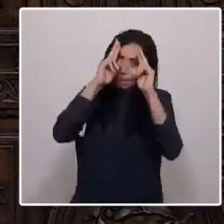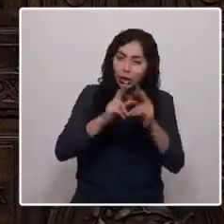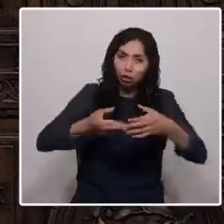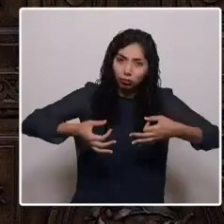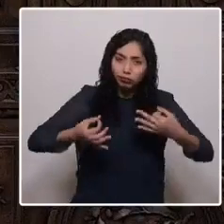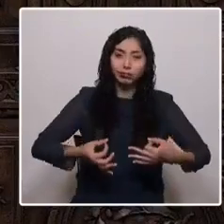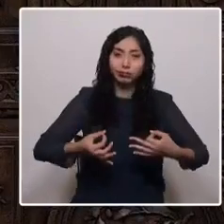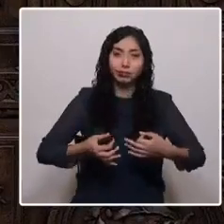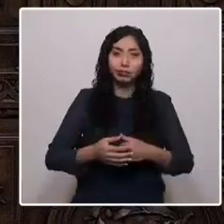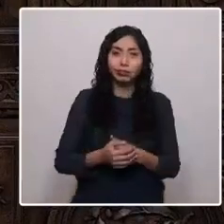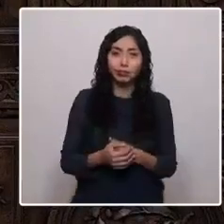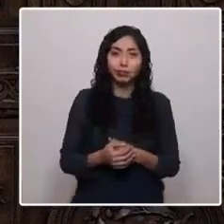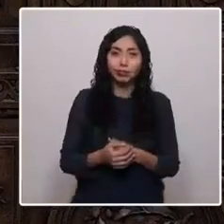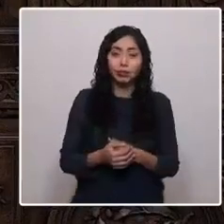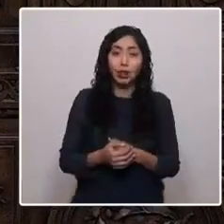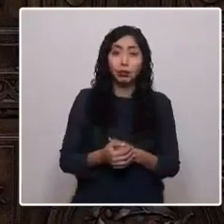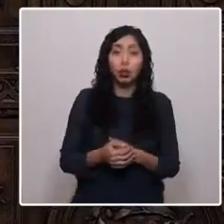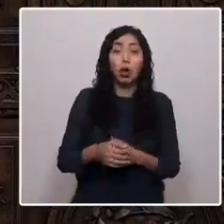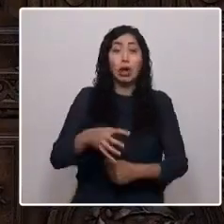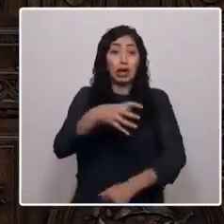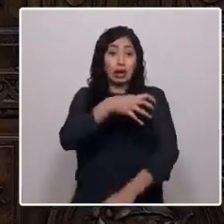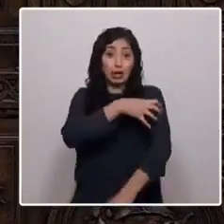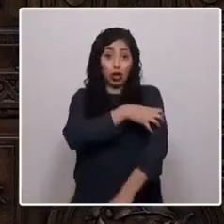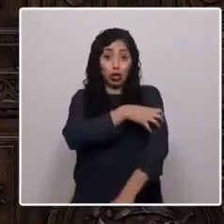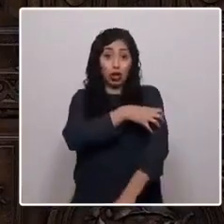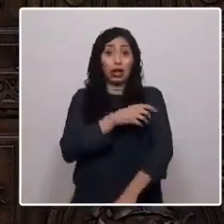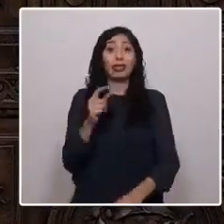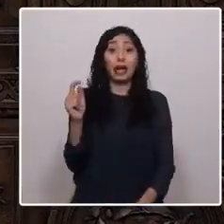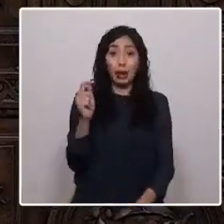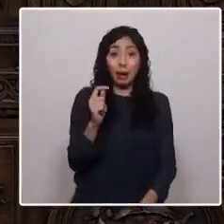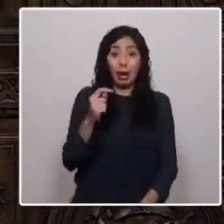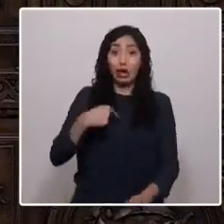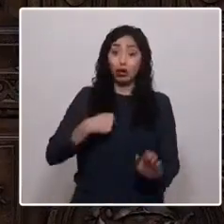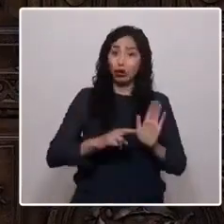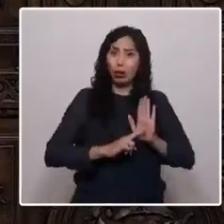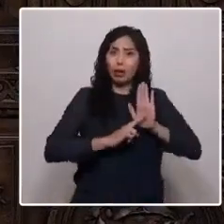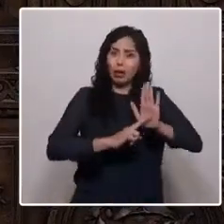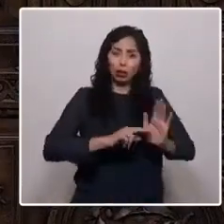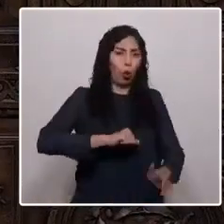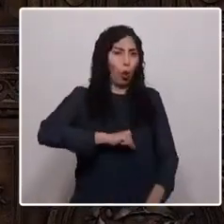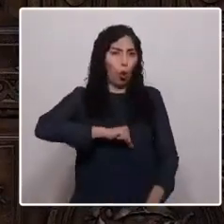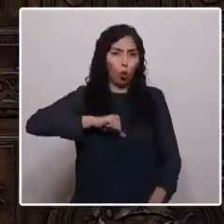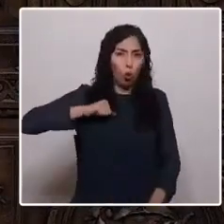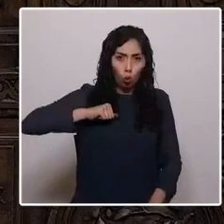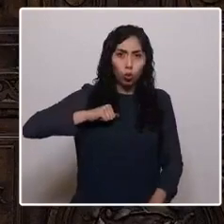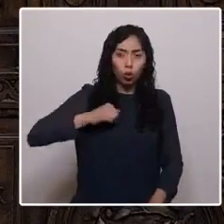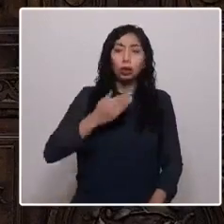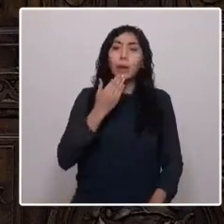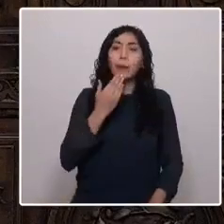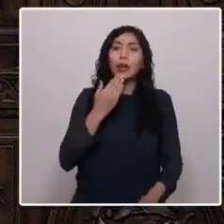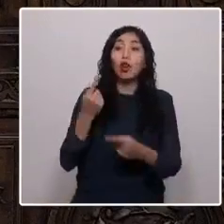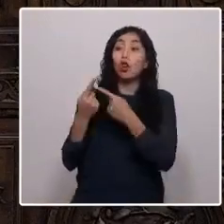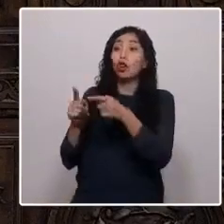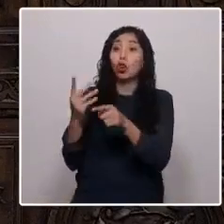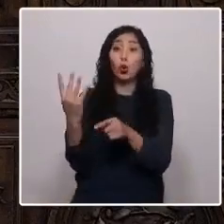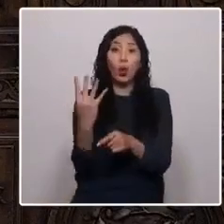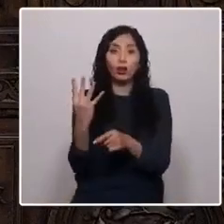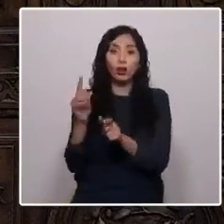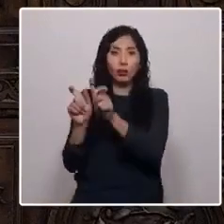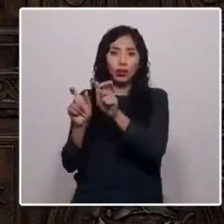En el caso de la región de Tarapacá, la cual represento con orgullo, junto a otros cuatro convencionales,